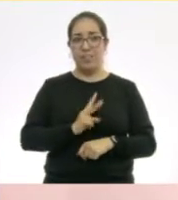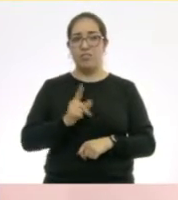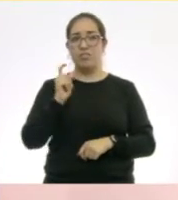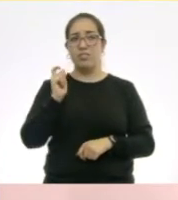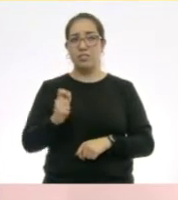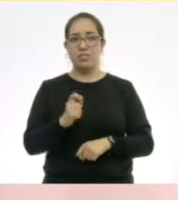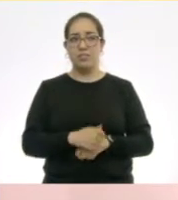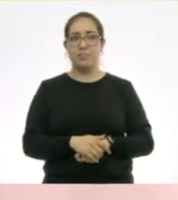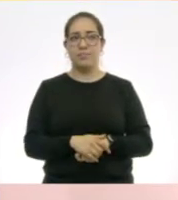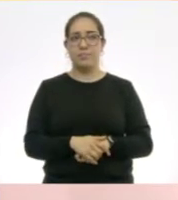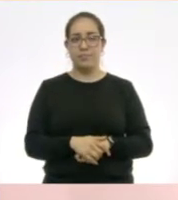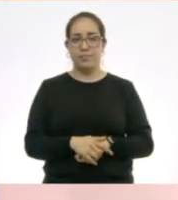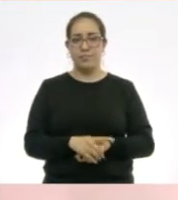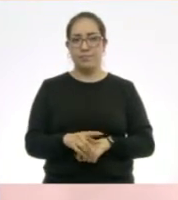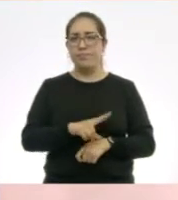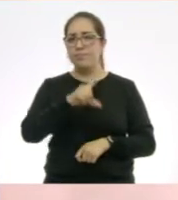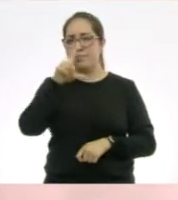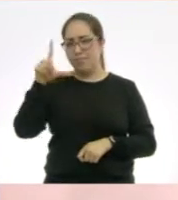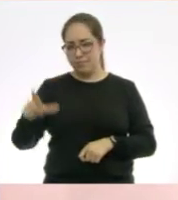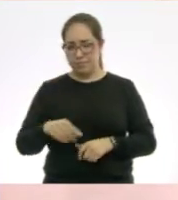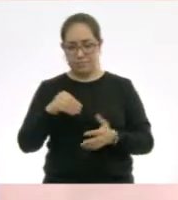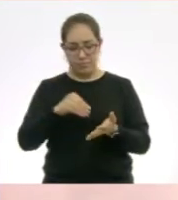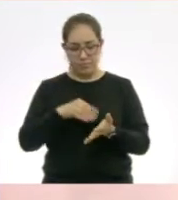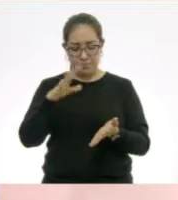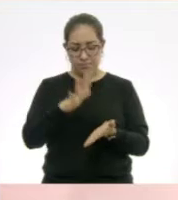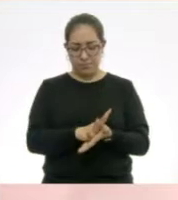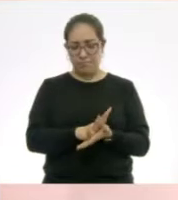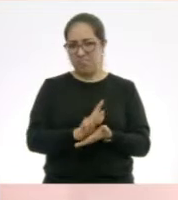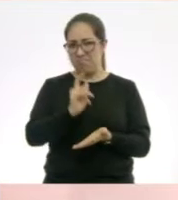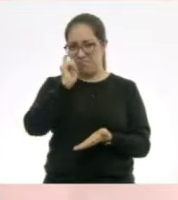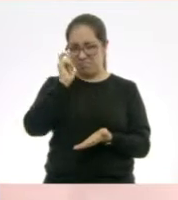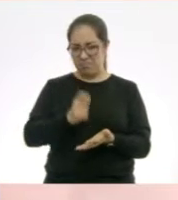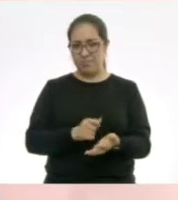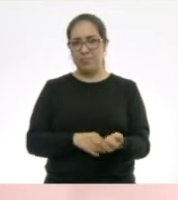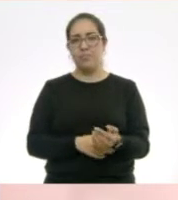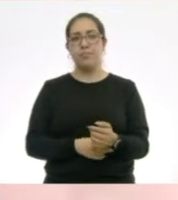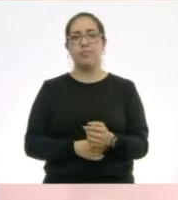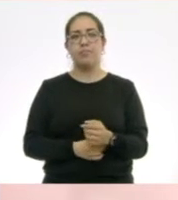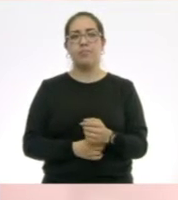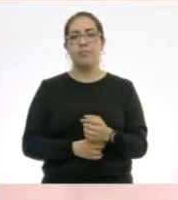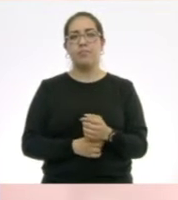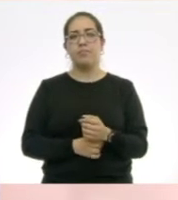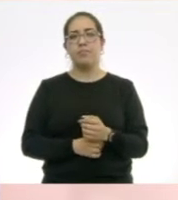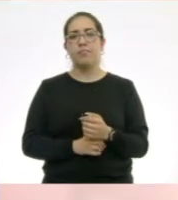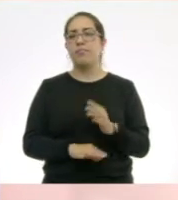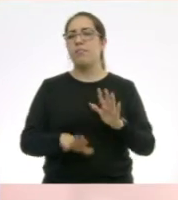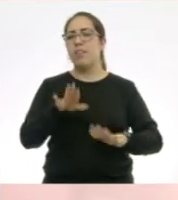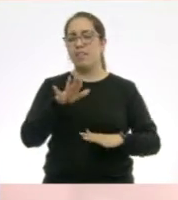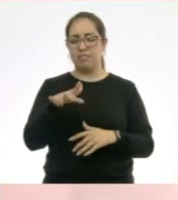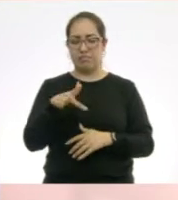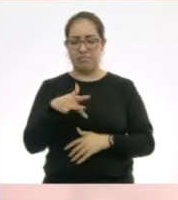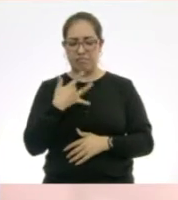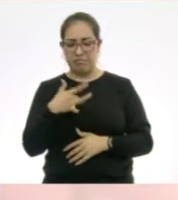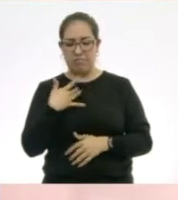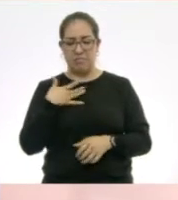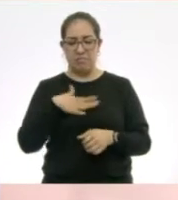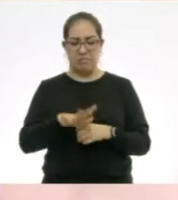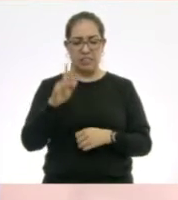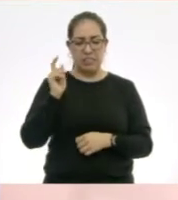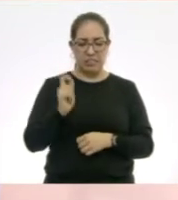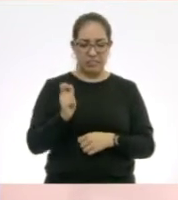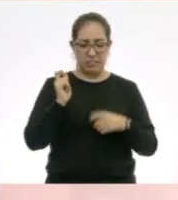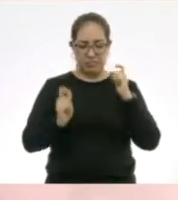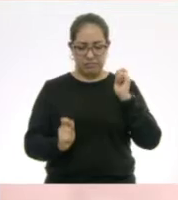Y después voy a poner puntualmente la definición. Algunas veces puedo poner lo que yo interpreto, pero tienen que tener mucho cuidado